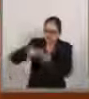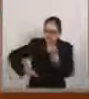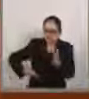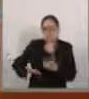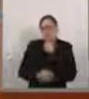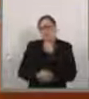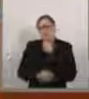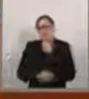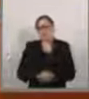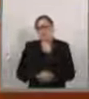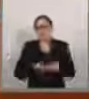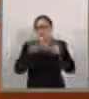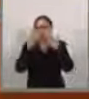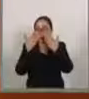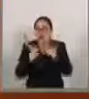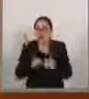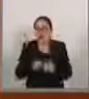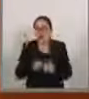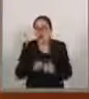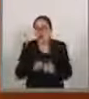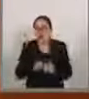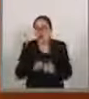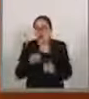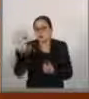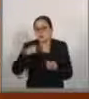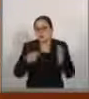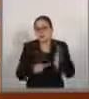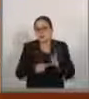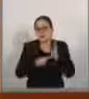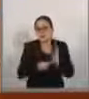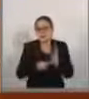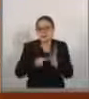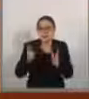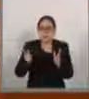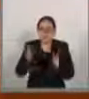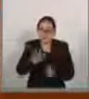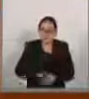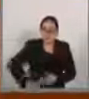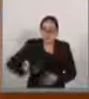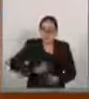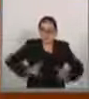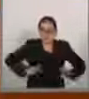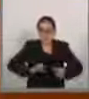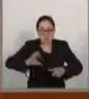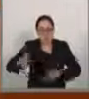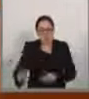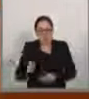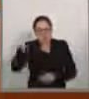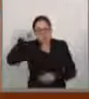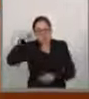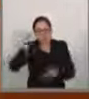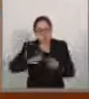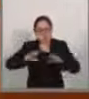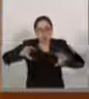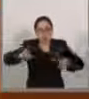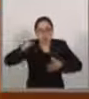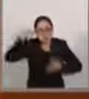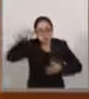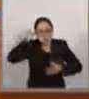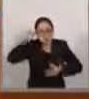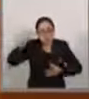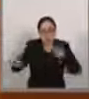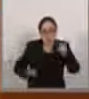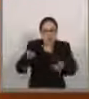hay una, no se sometió a una consulta a pueblos indígenas, a comunidades indígenas,